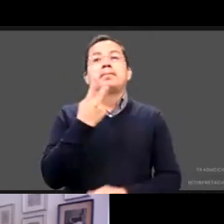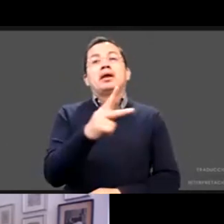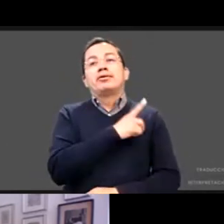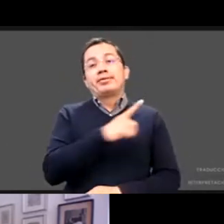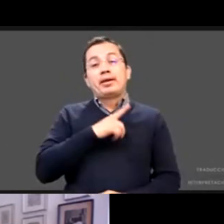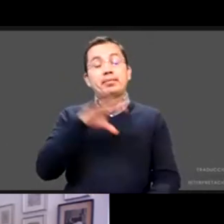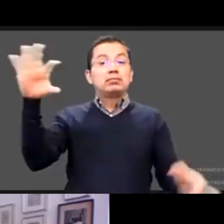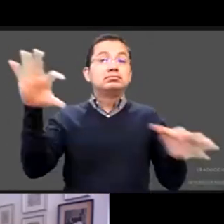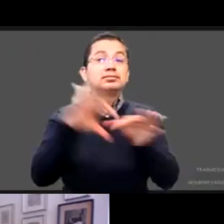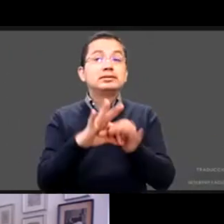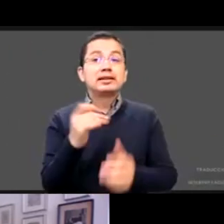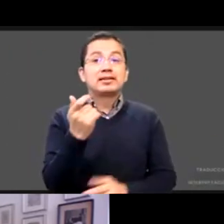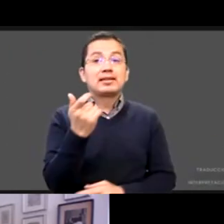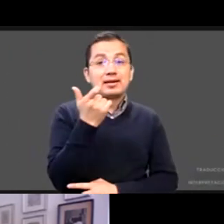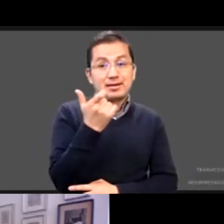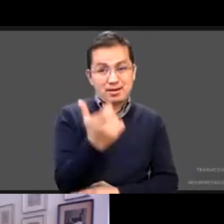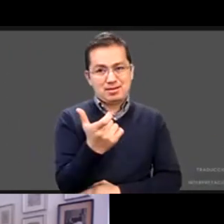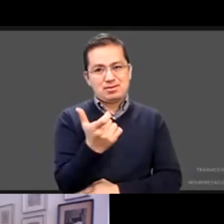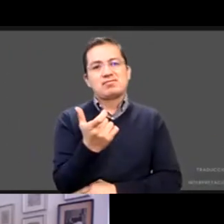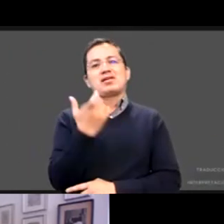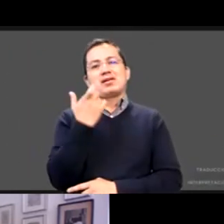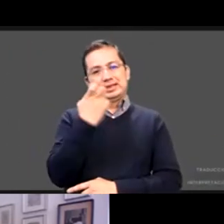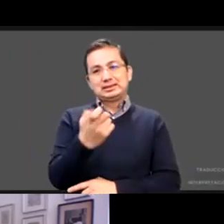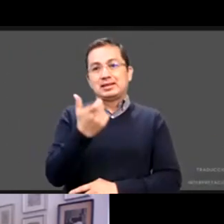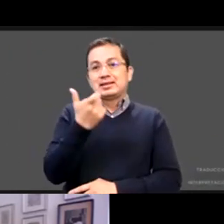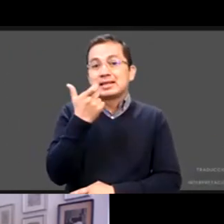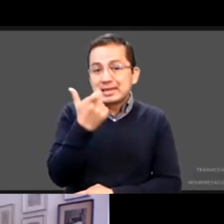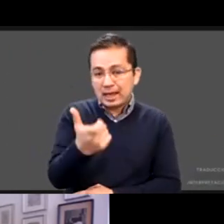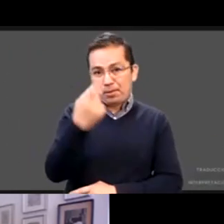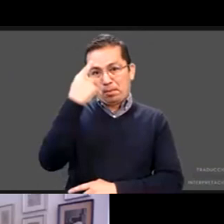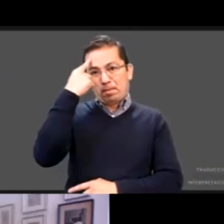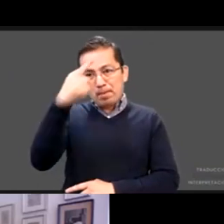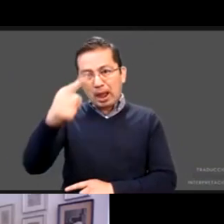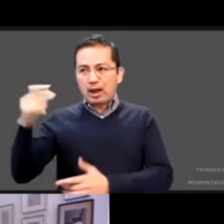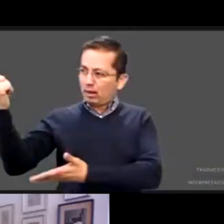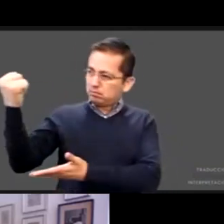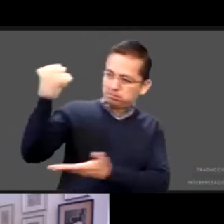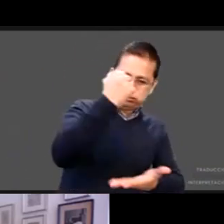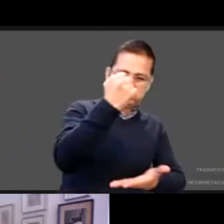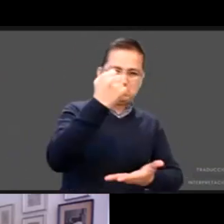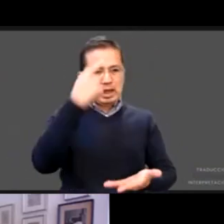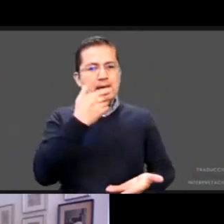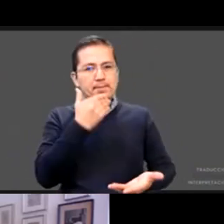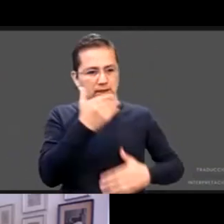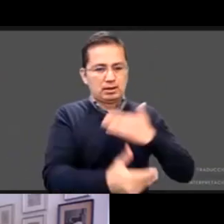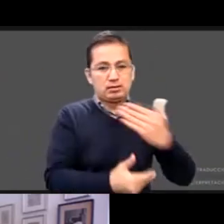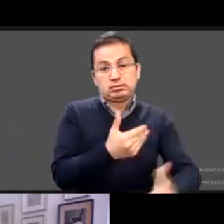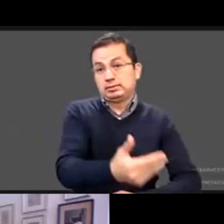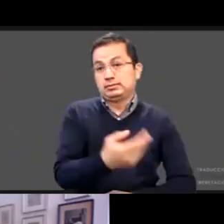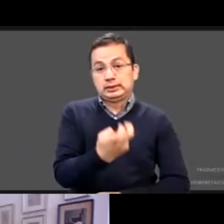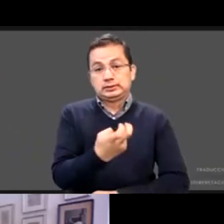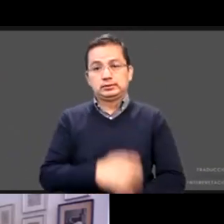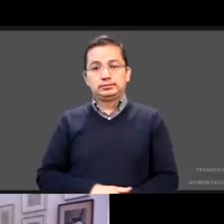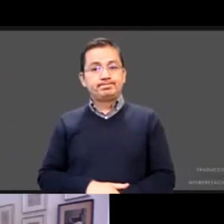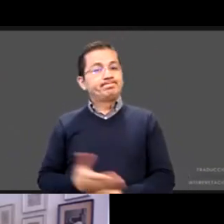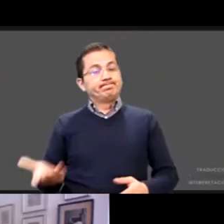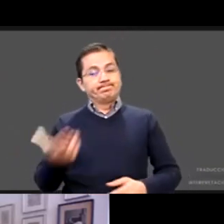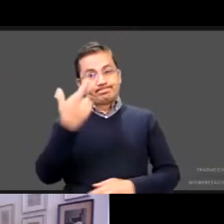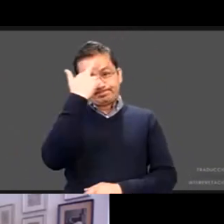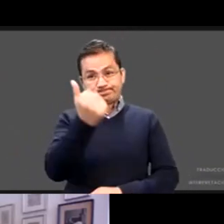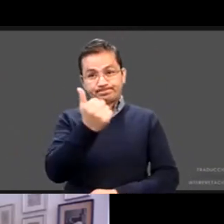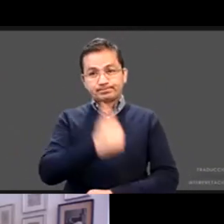de los programas que prestan los bienes y servicios que se van a articular con la estrategia efectivamente ok